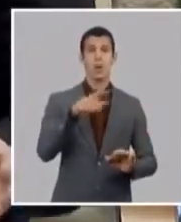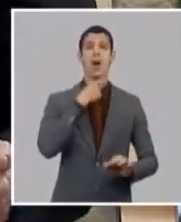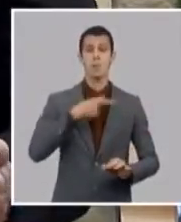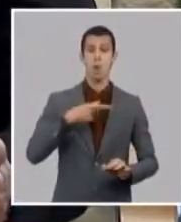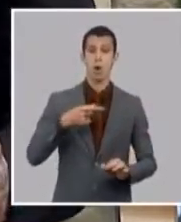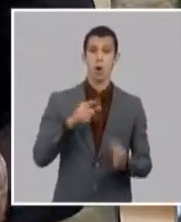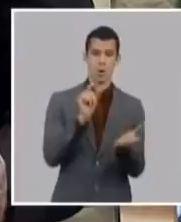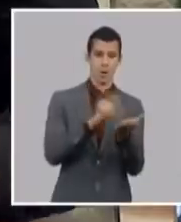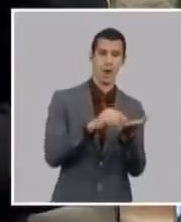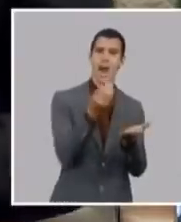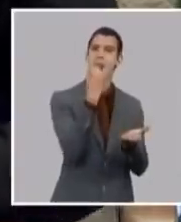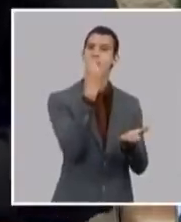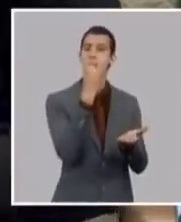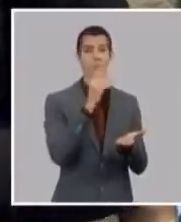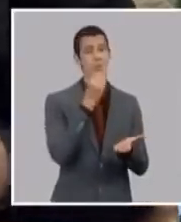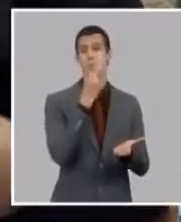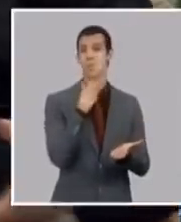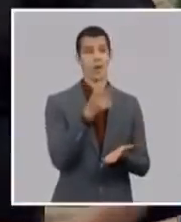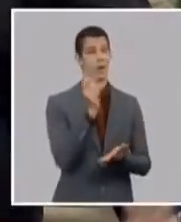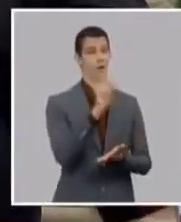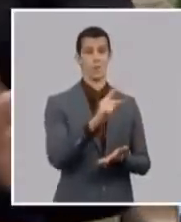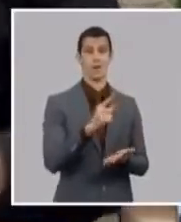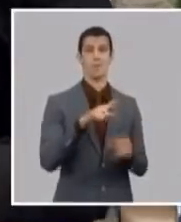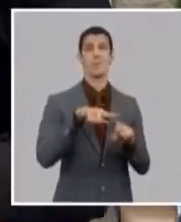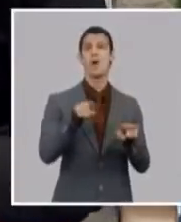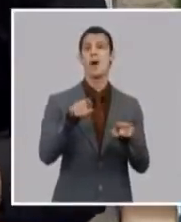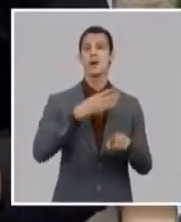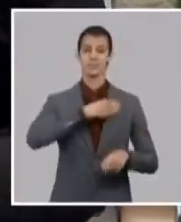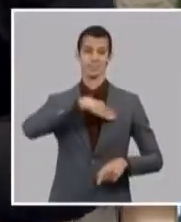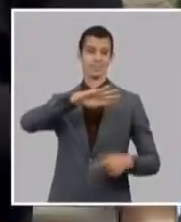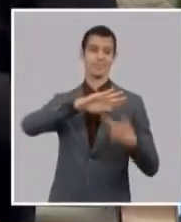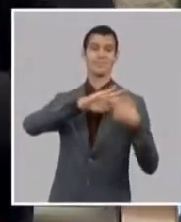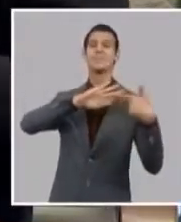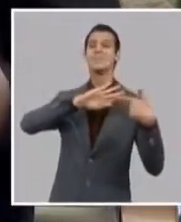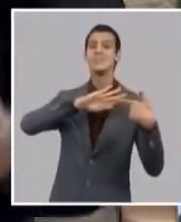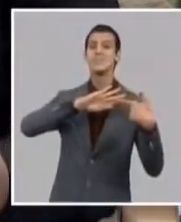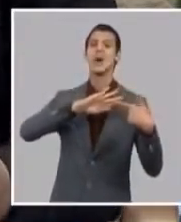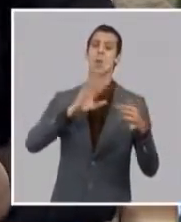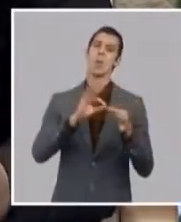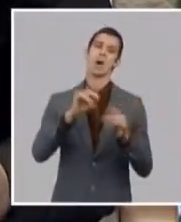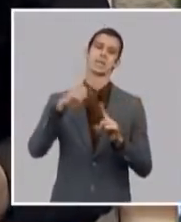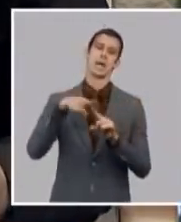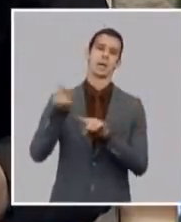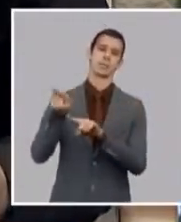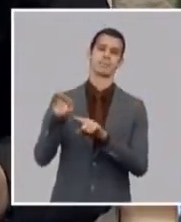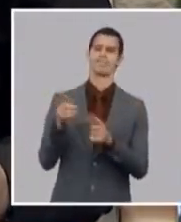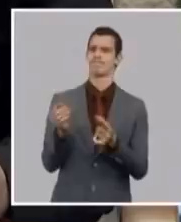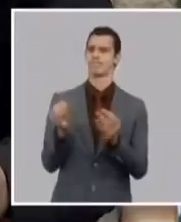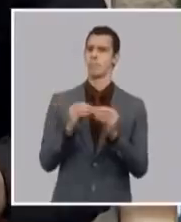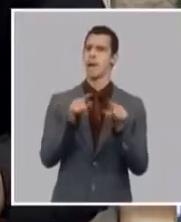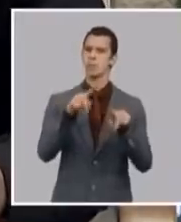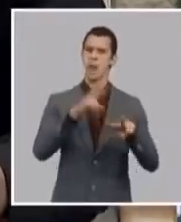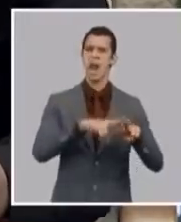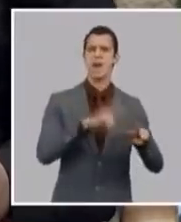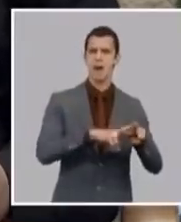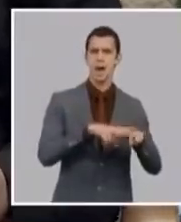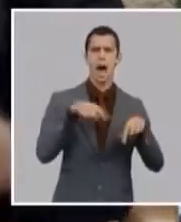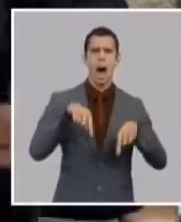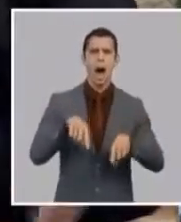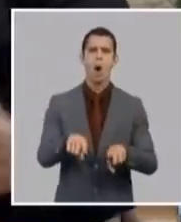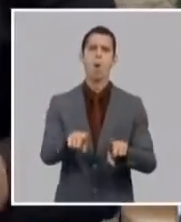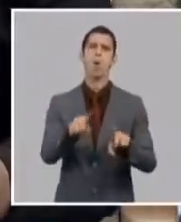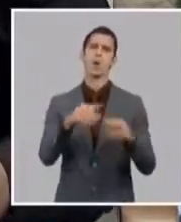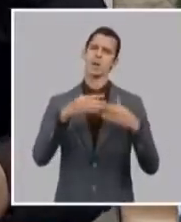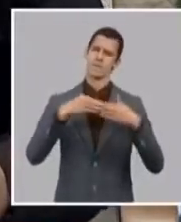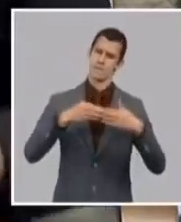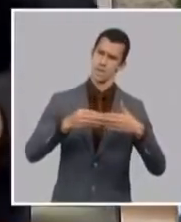y para ello ese procedimiento se va a implementar ya ahora gradualmente porque lleva unos pasos y repito con el apoyo del comercio